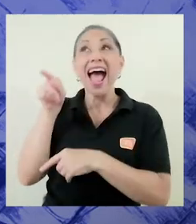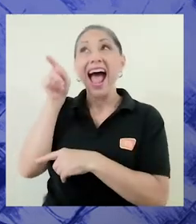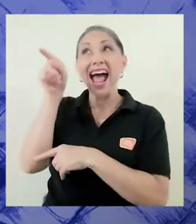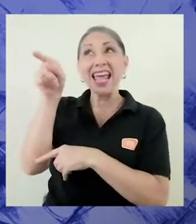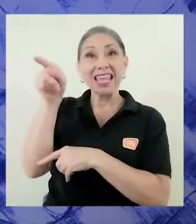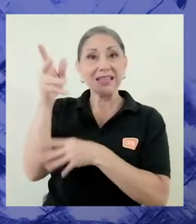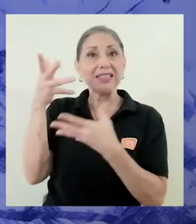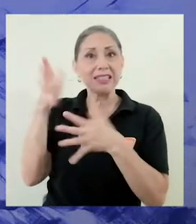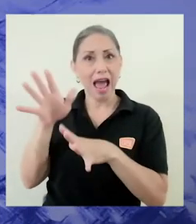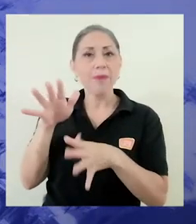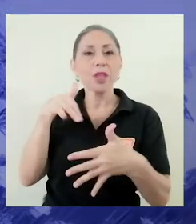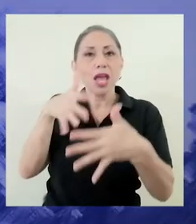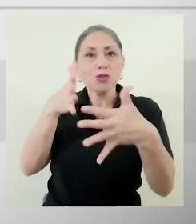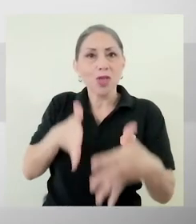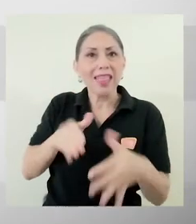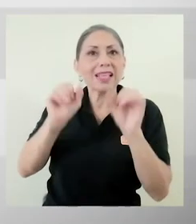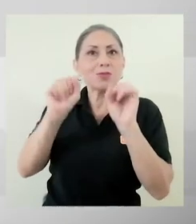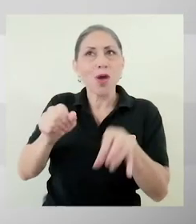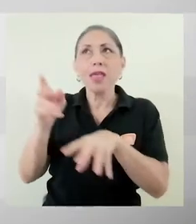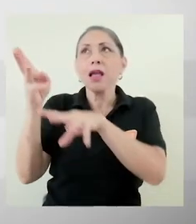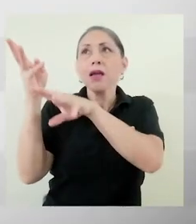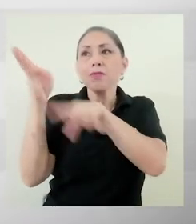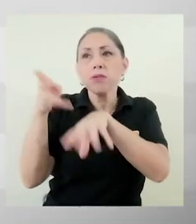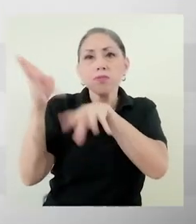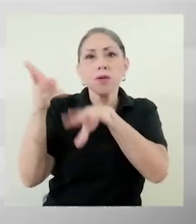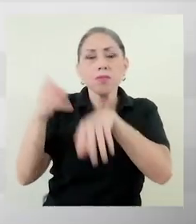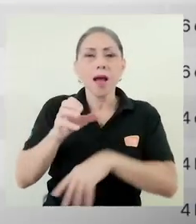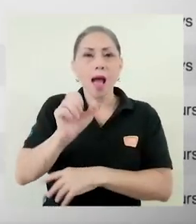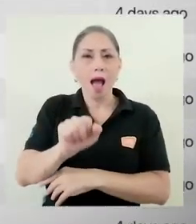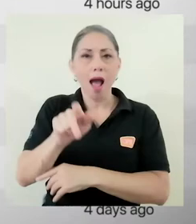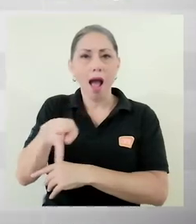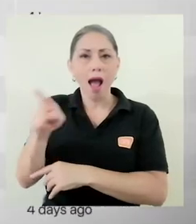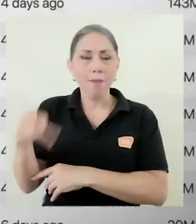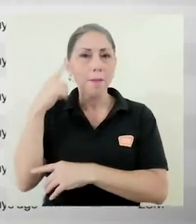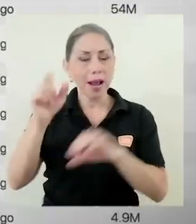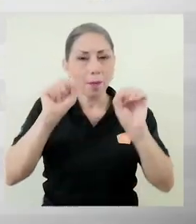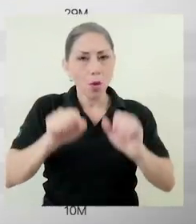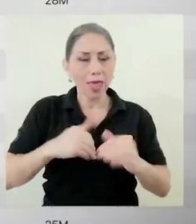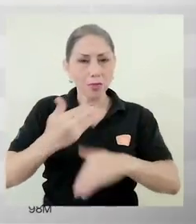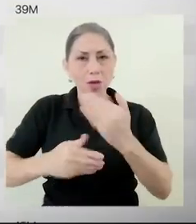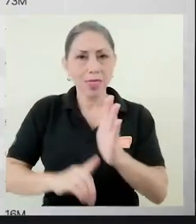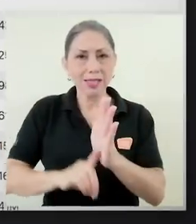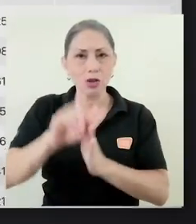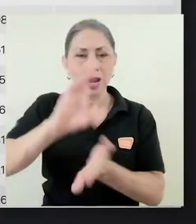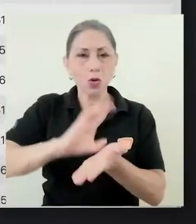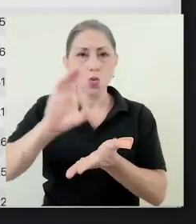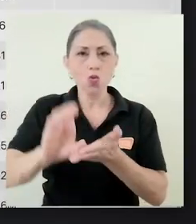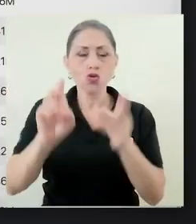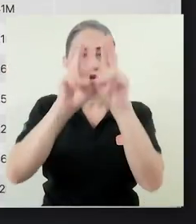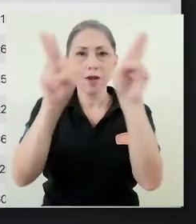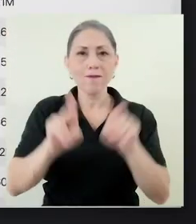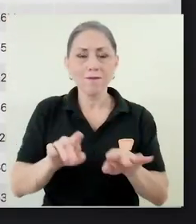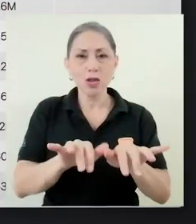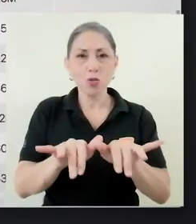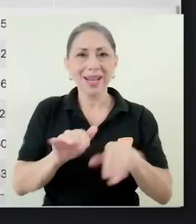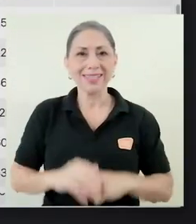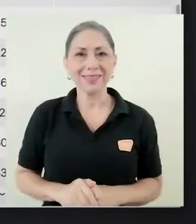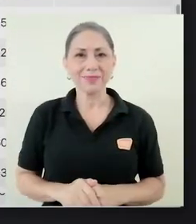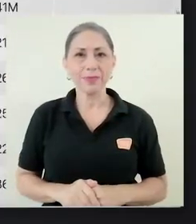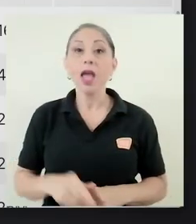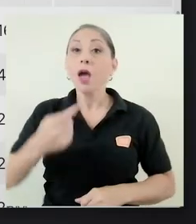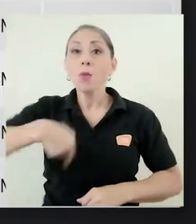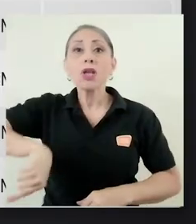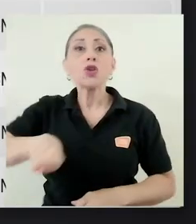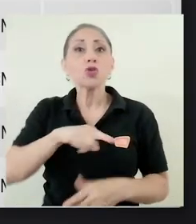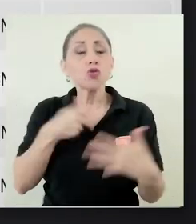podrán descargar todas las aplicaciones que necesiten para desarrollar sus cursos virtuales nos hemos acercado a